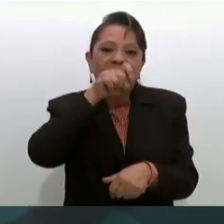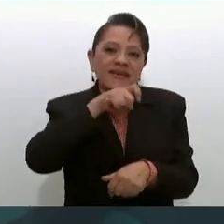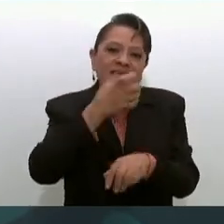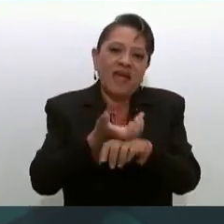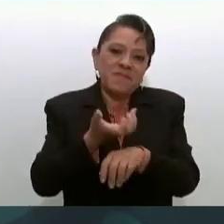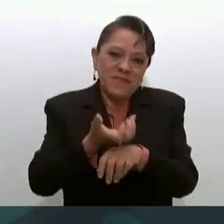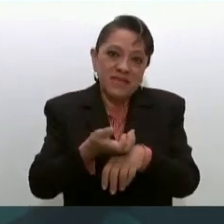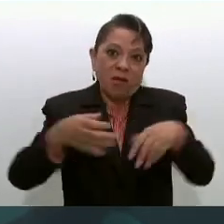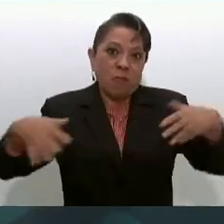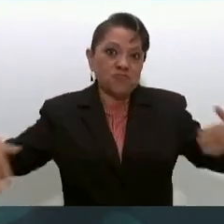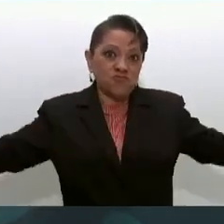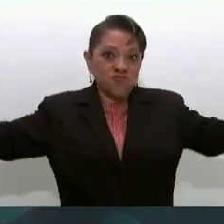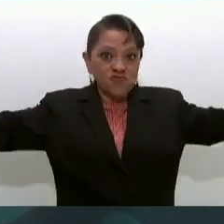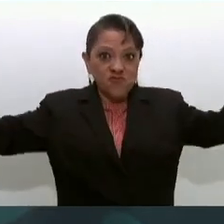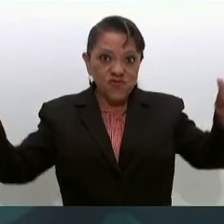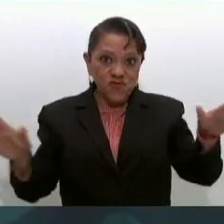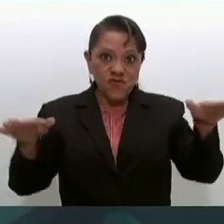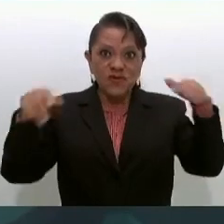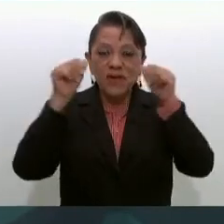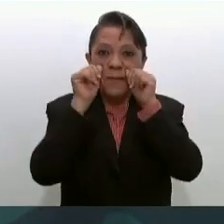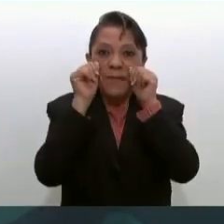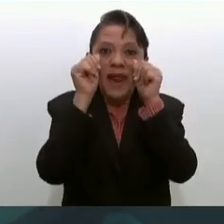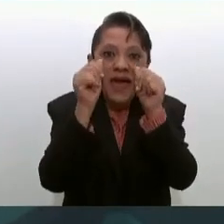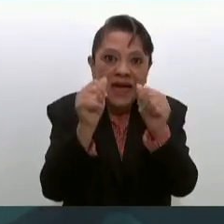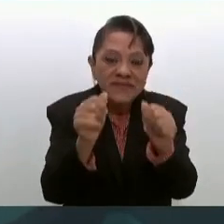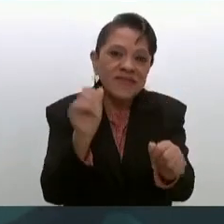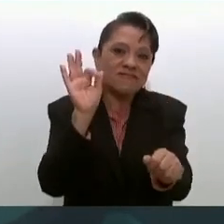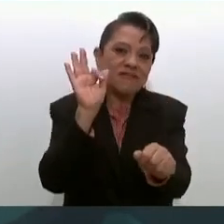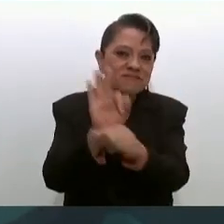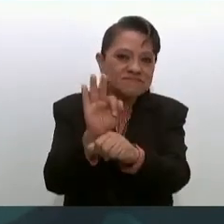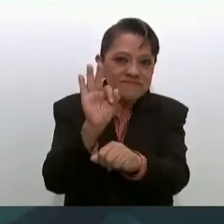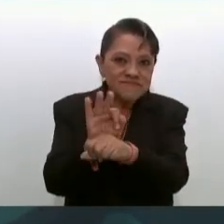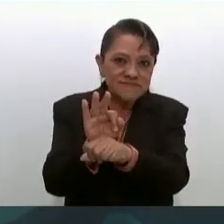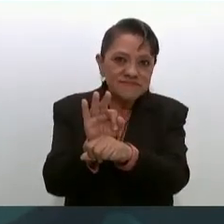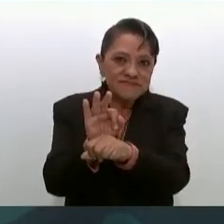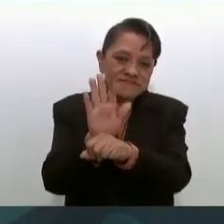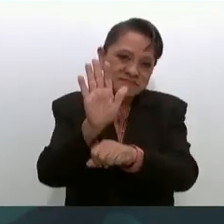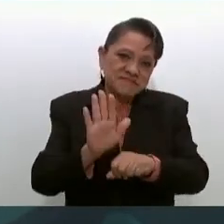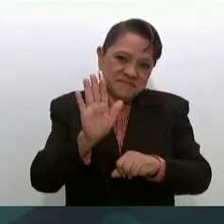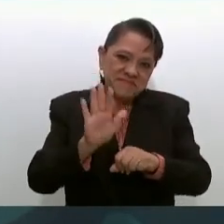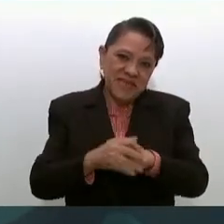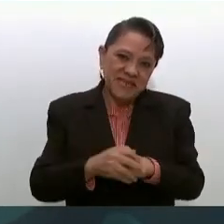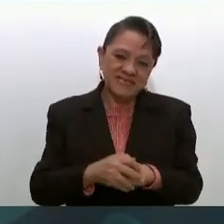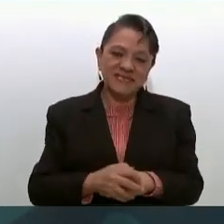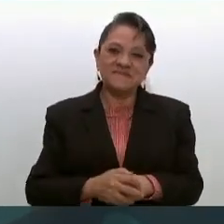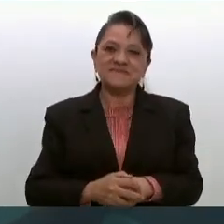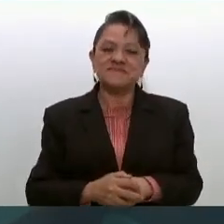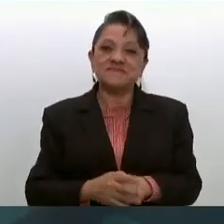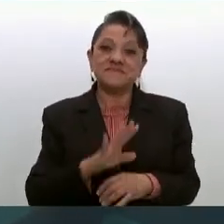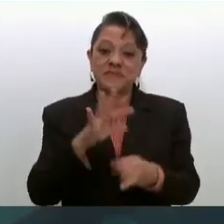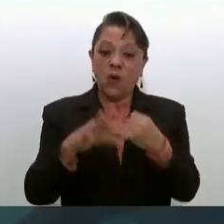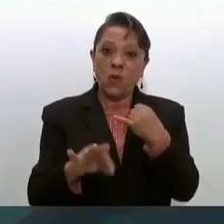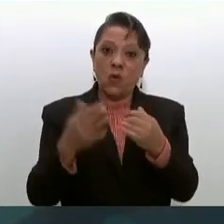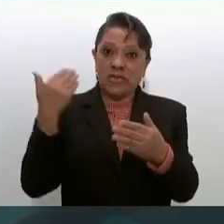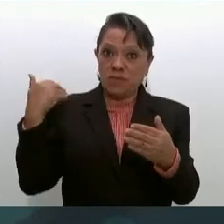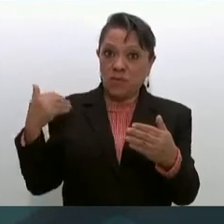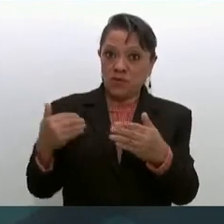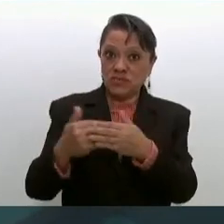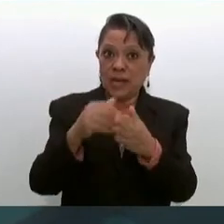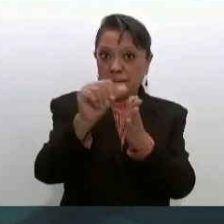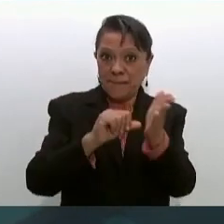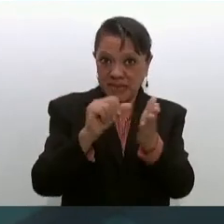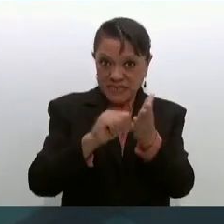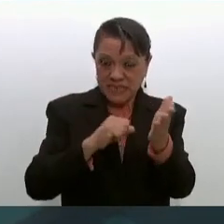extiende sus salas para atender. Y en estos últimos meses, señor presidente,